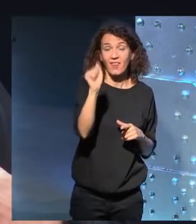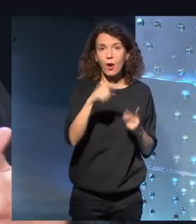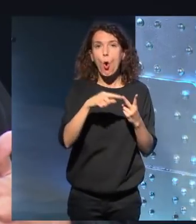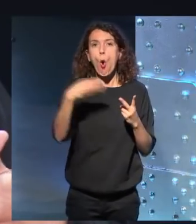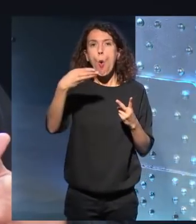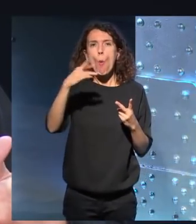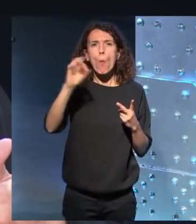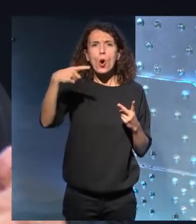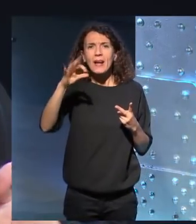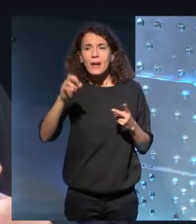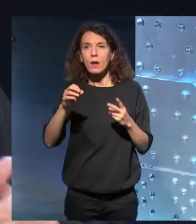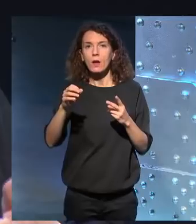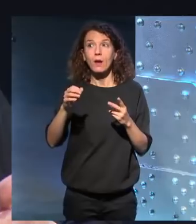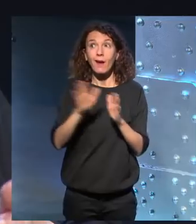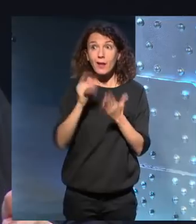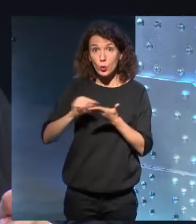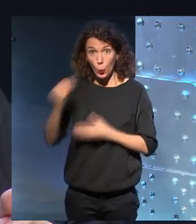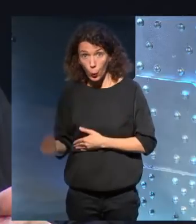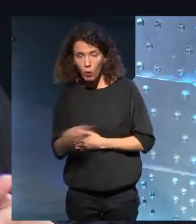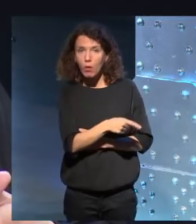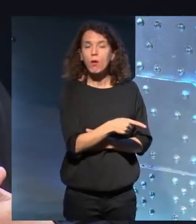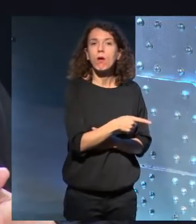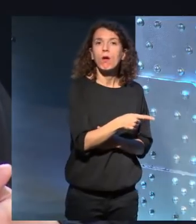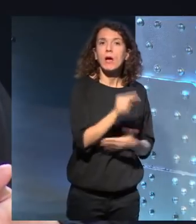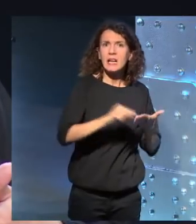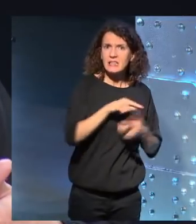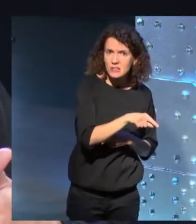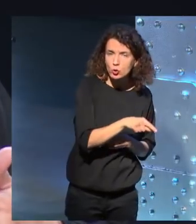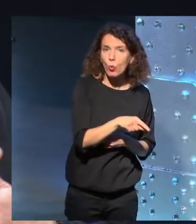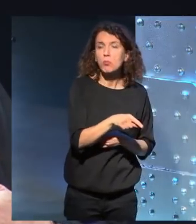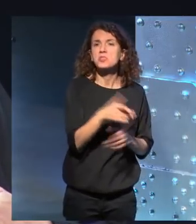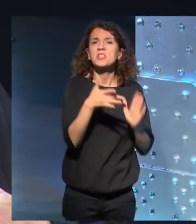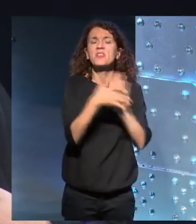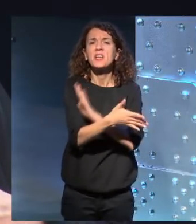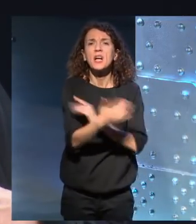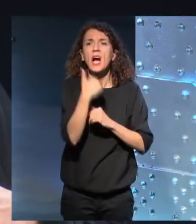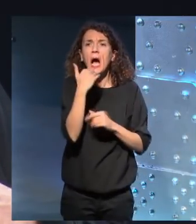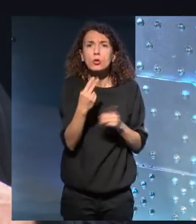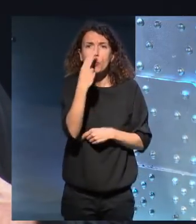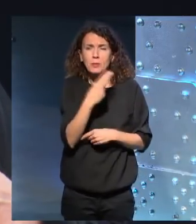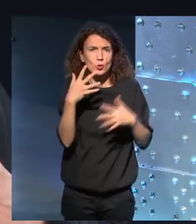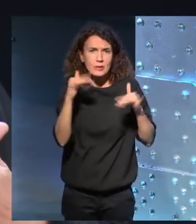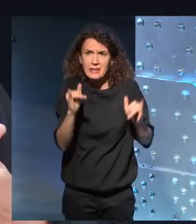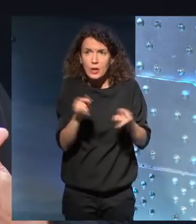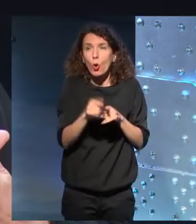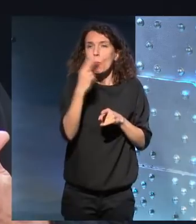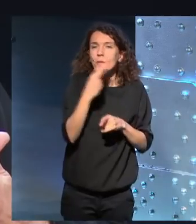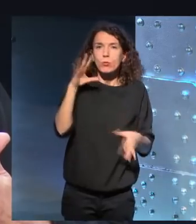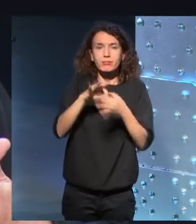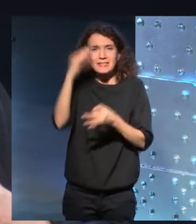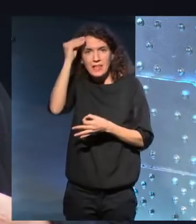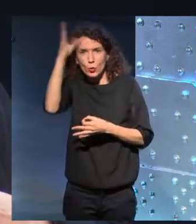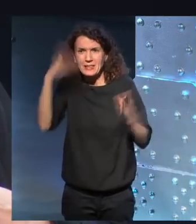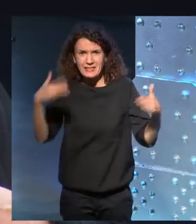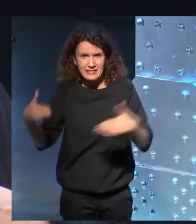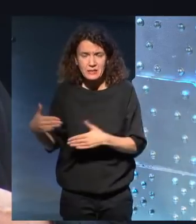los grandes escritores, escribir eso no conllevaba ningún compromiso intelectual, ¿no?